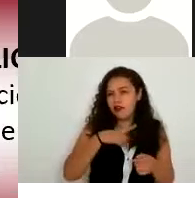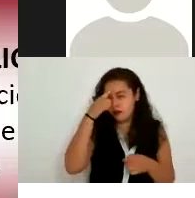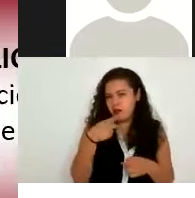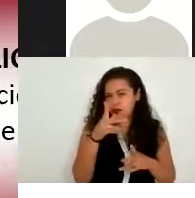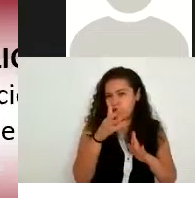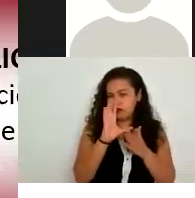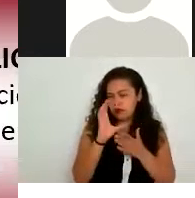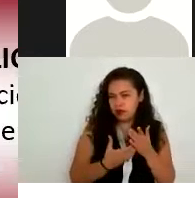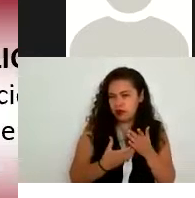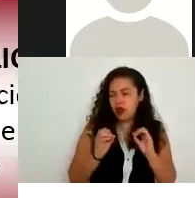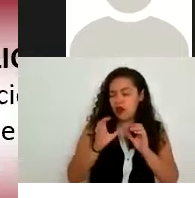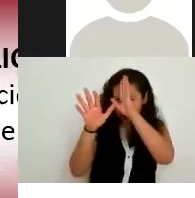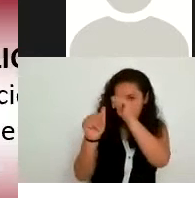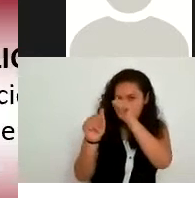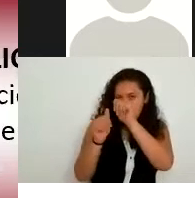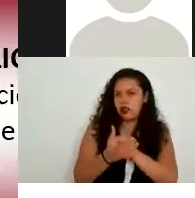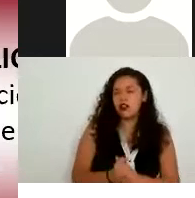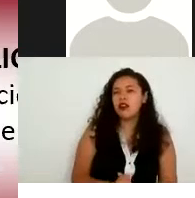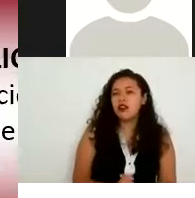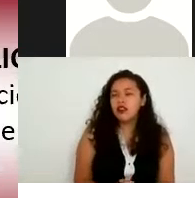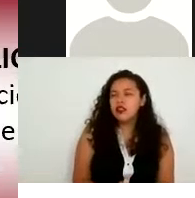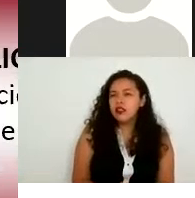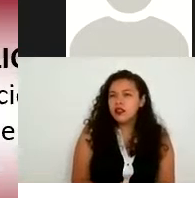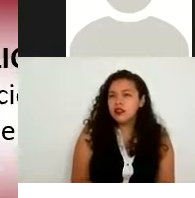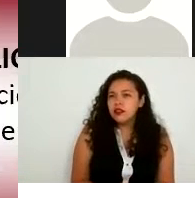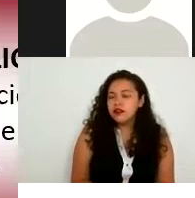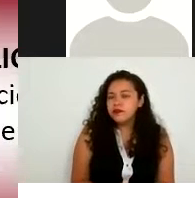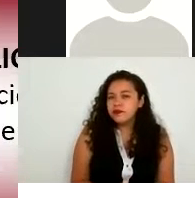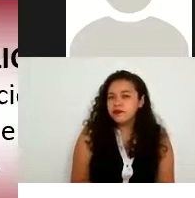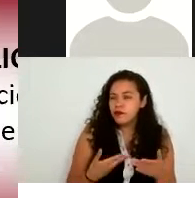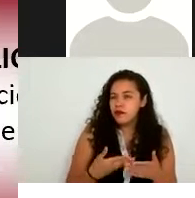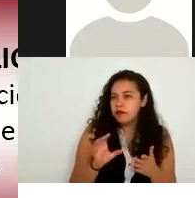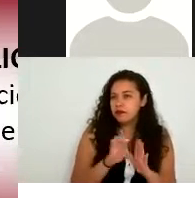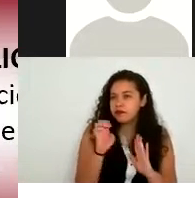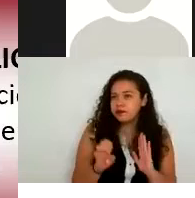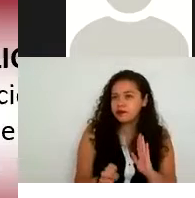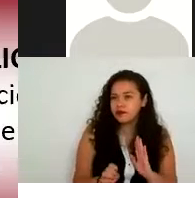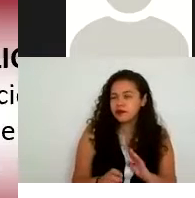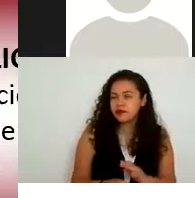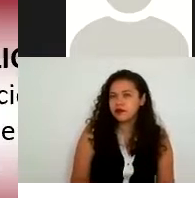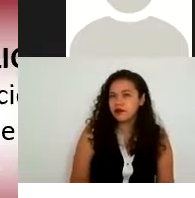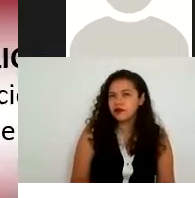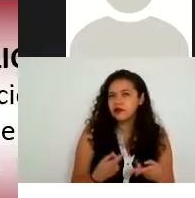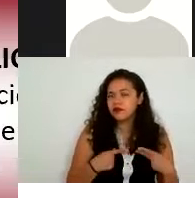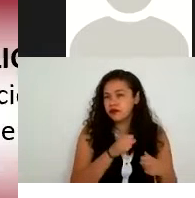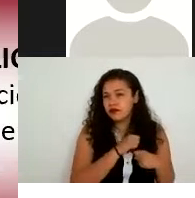convenio en este caso vamos a poner un ejemplo un responsable puede ser una IAP